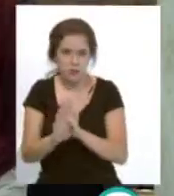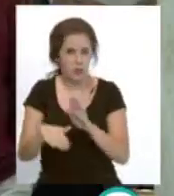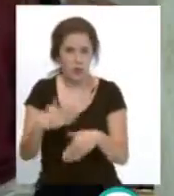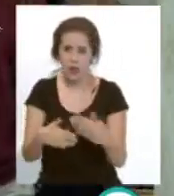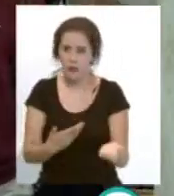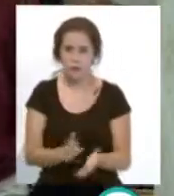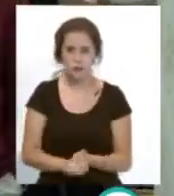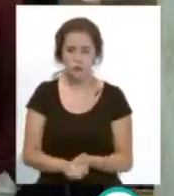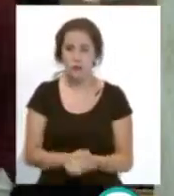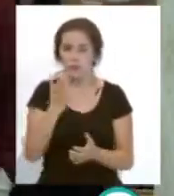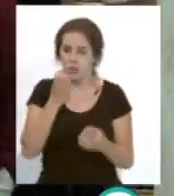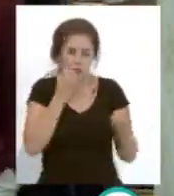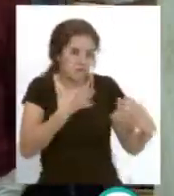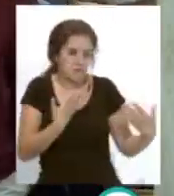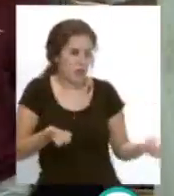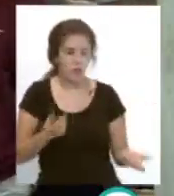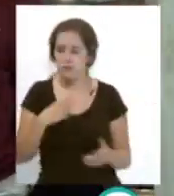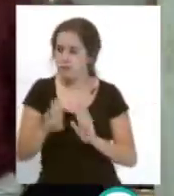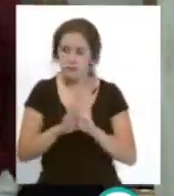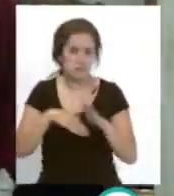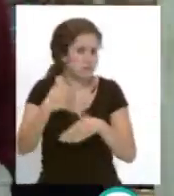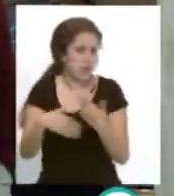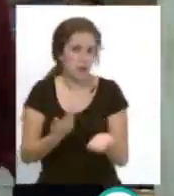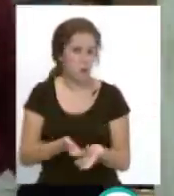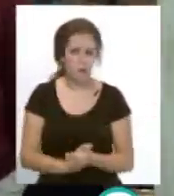si nos llevamos bien seguimos